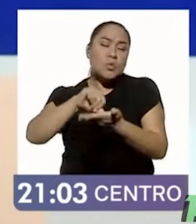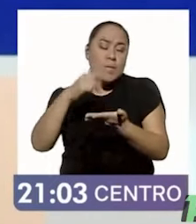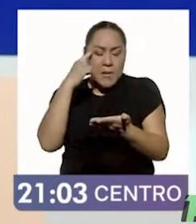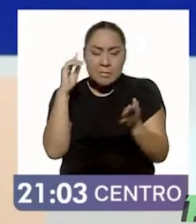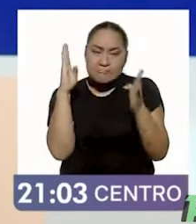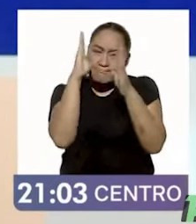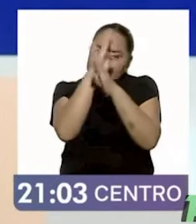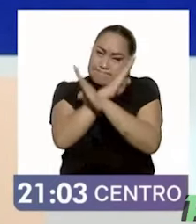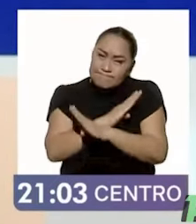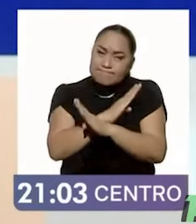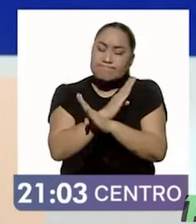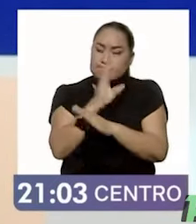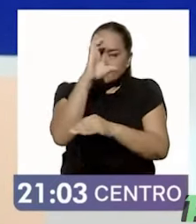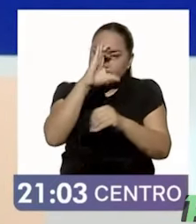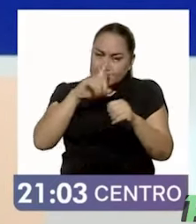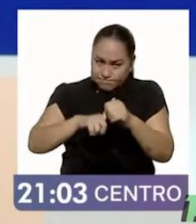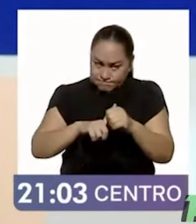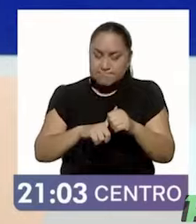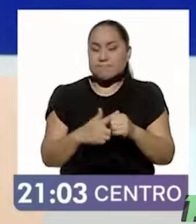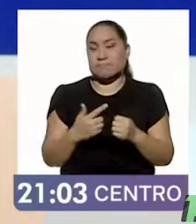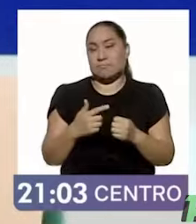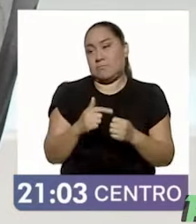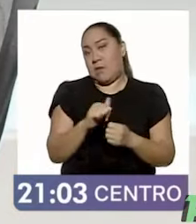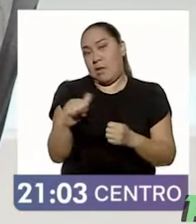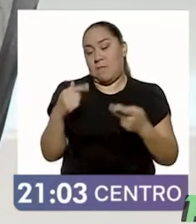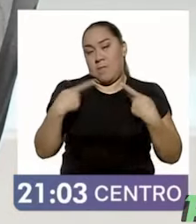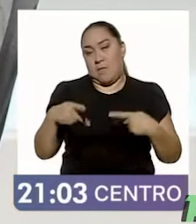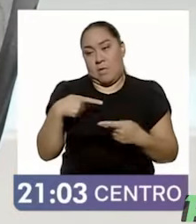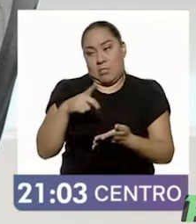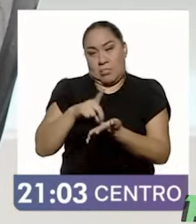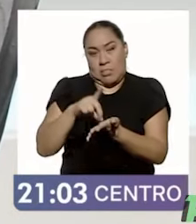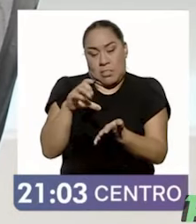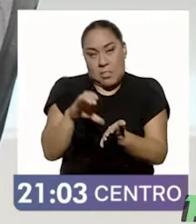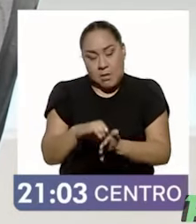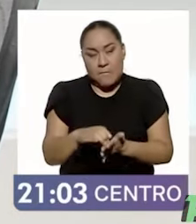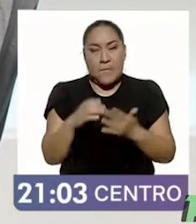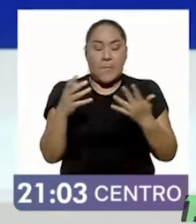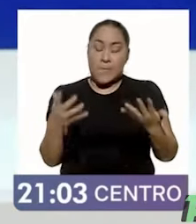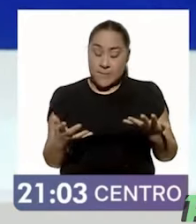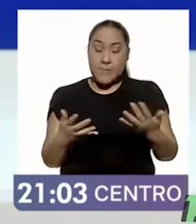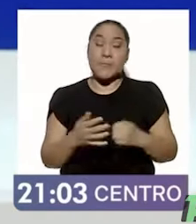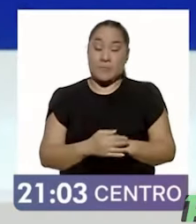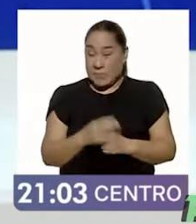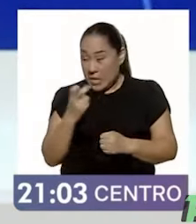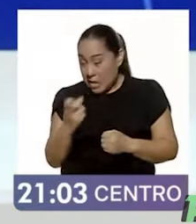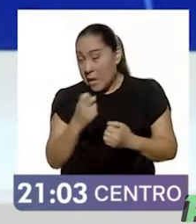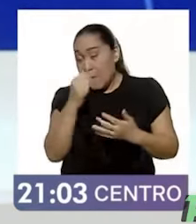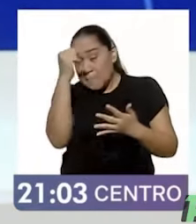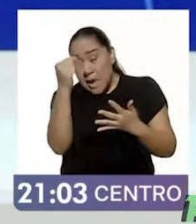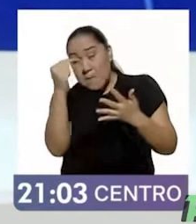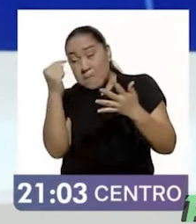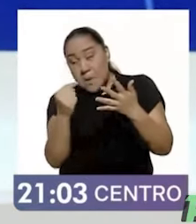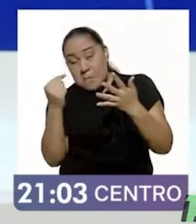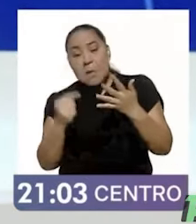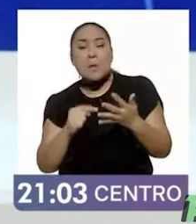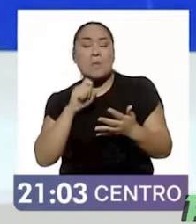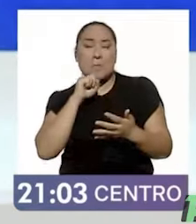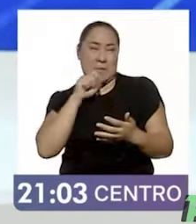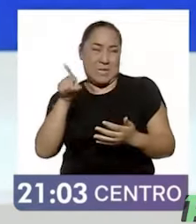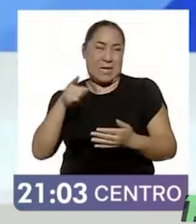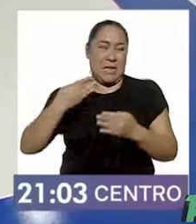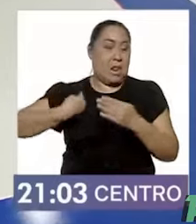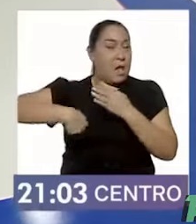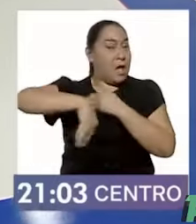culturales. ¿Para personas con discapacidad? Exacto. Nada de eso es ajeno a lo que hizo Claudia